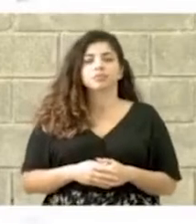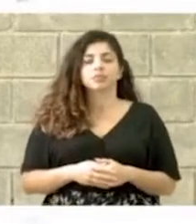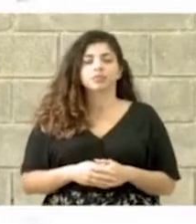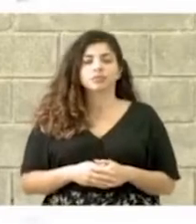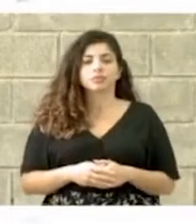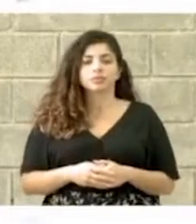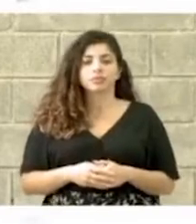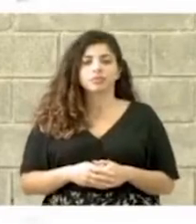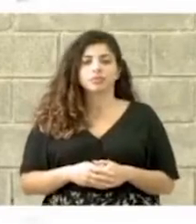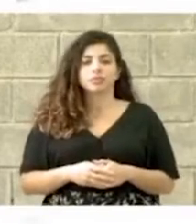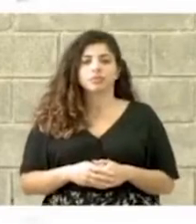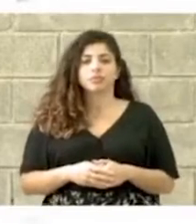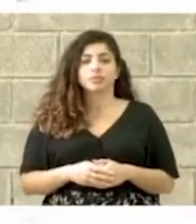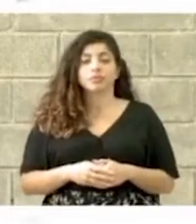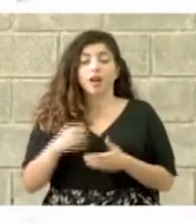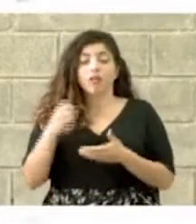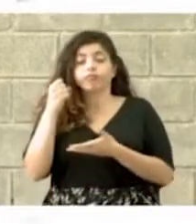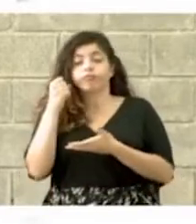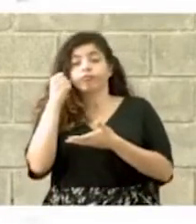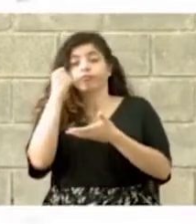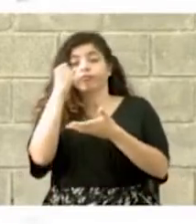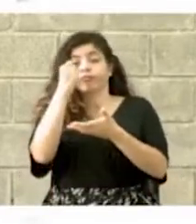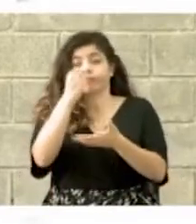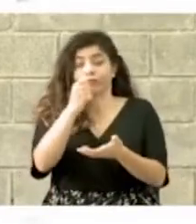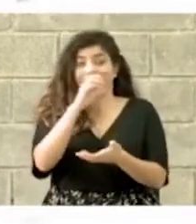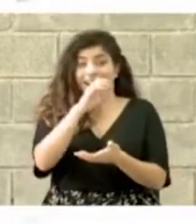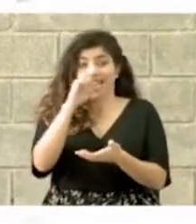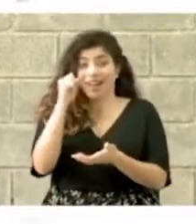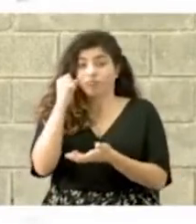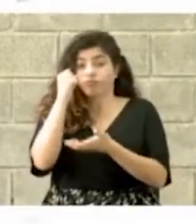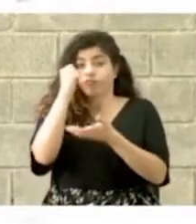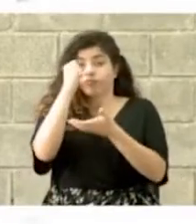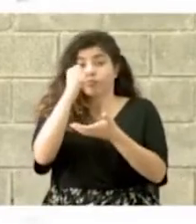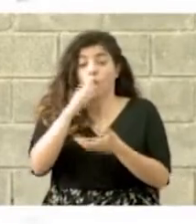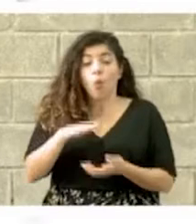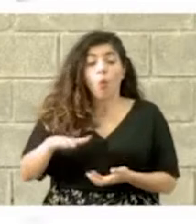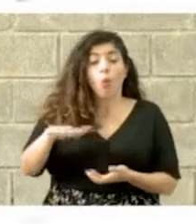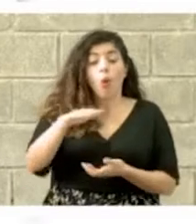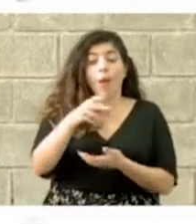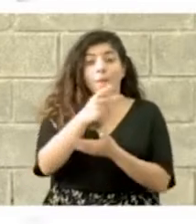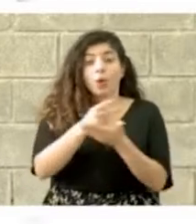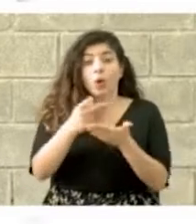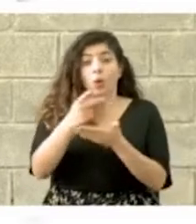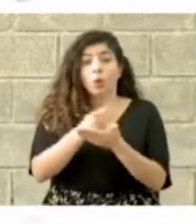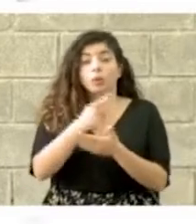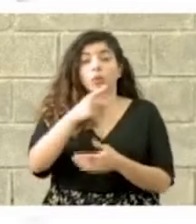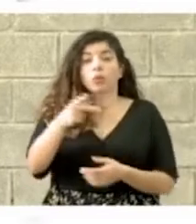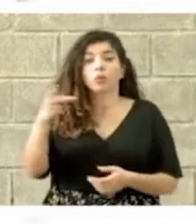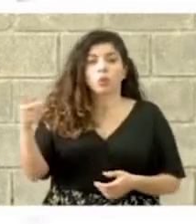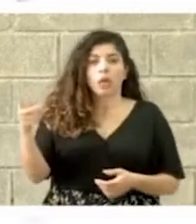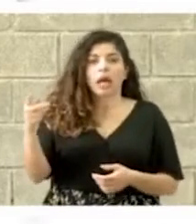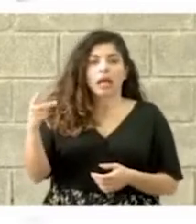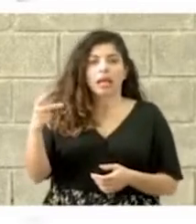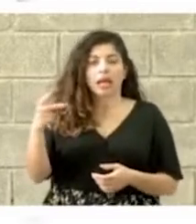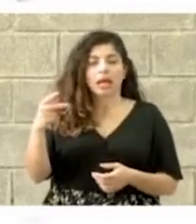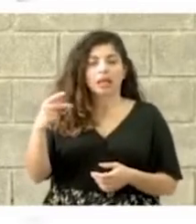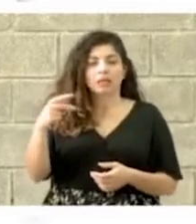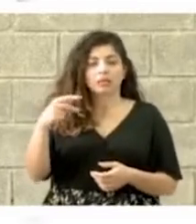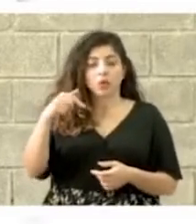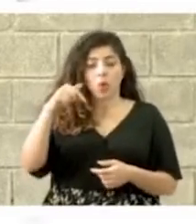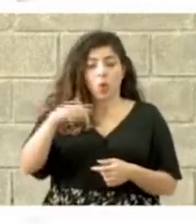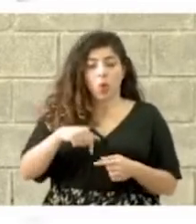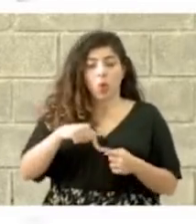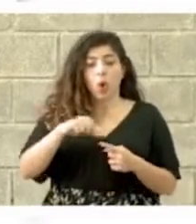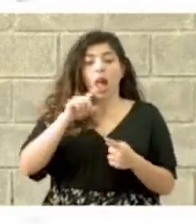La inversión de la caja en la provincia de Punta Arenas para de hoy